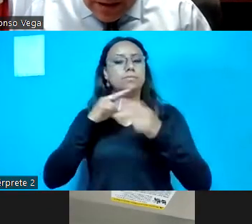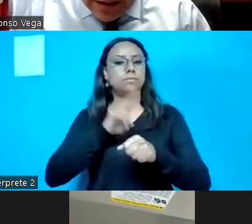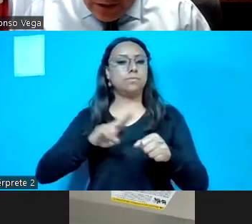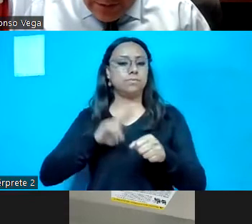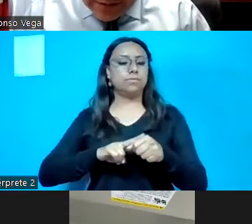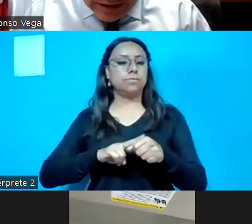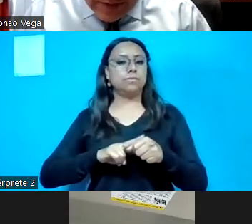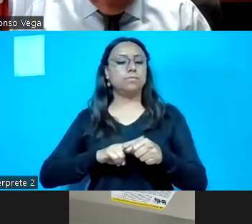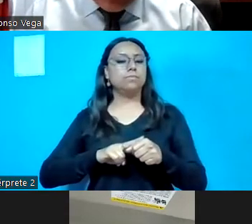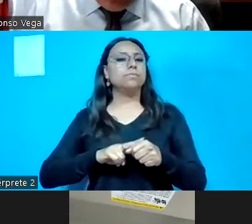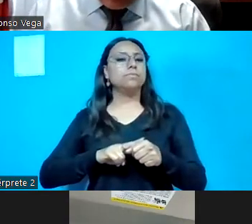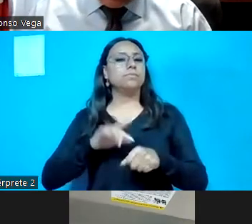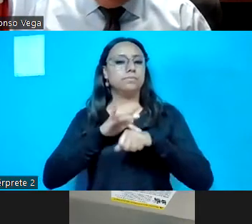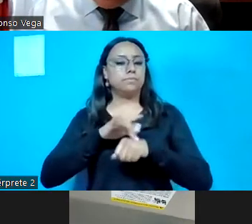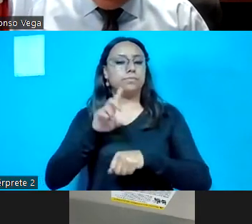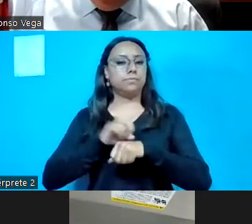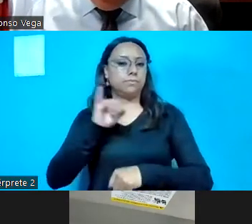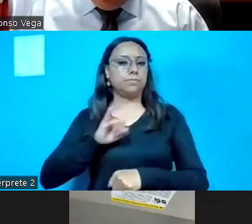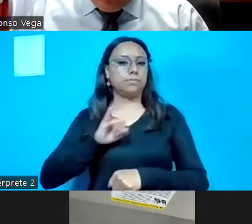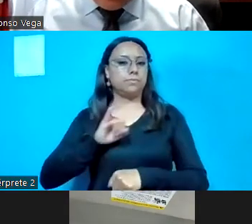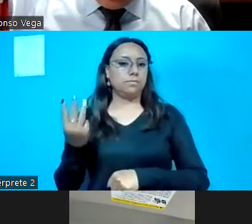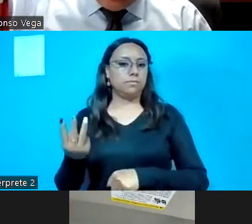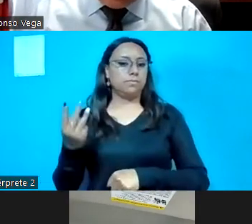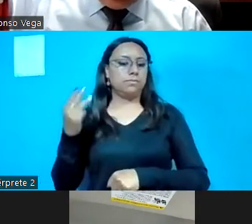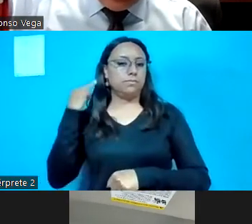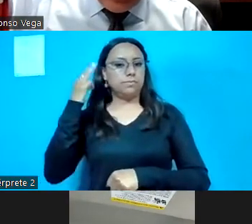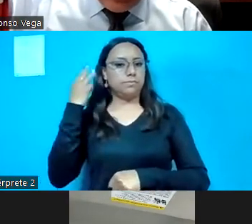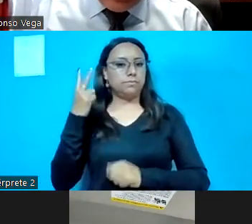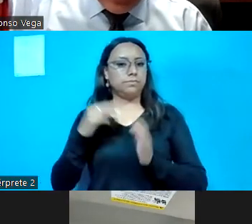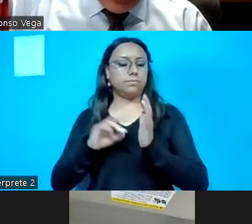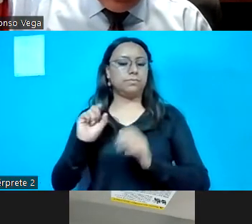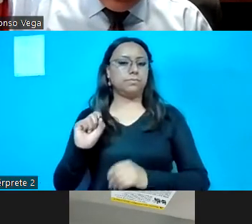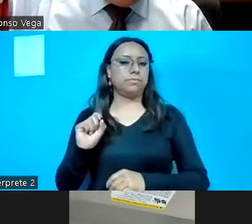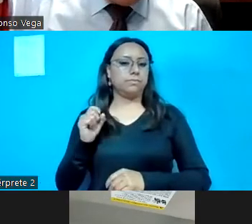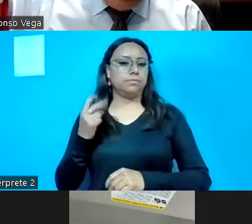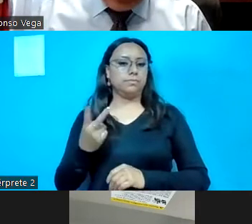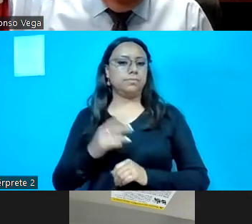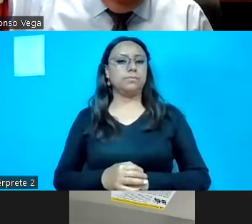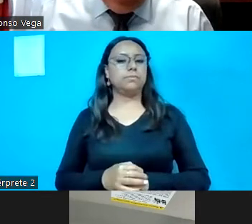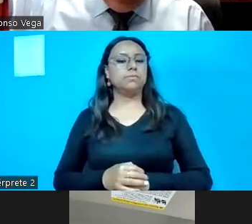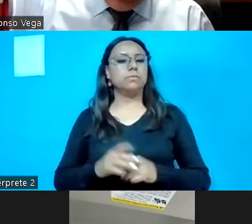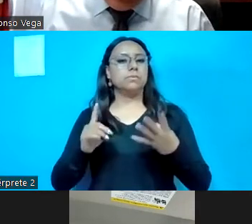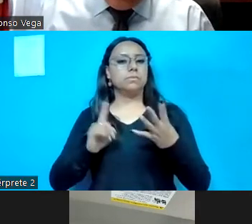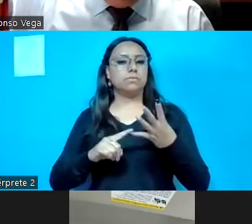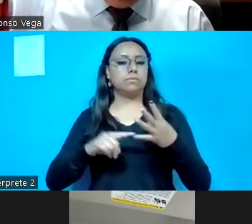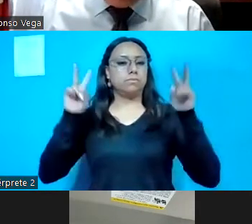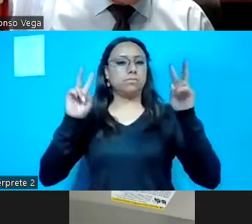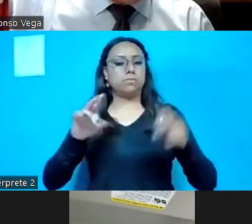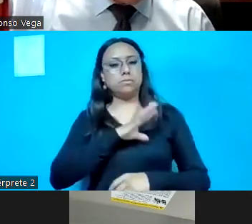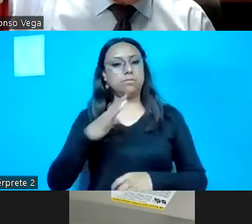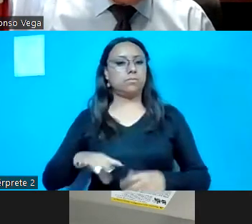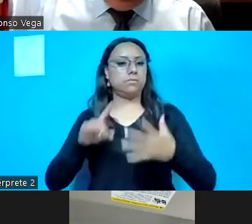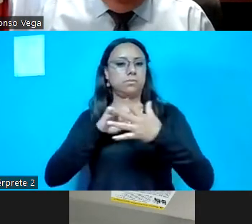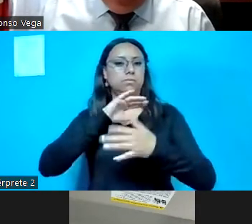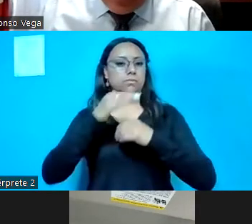del día jueves tres de marzo del año en curso. Cuatro, asuntos generales. Cinco, clausura. Cumplirá su instrucción,